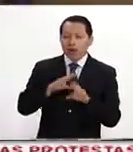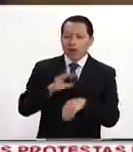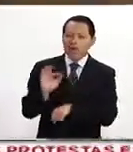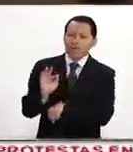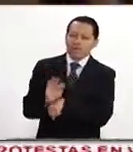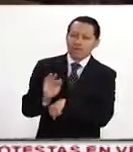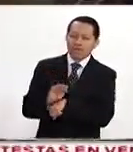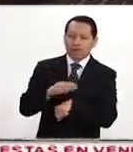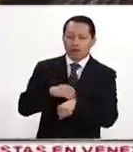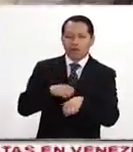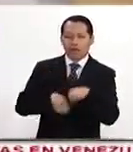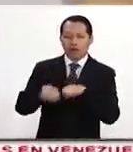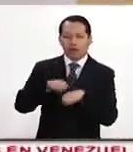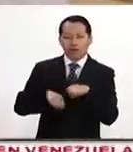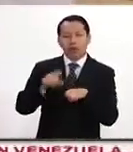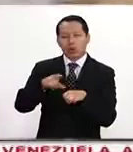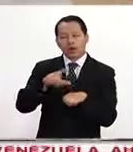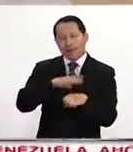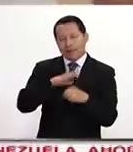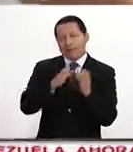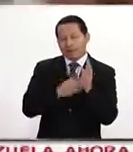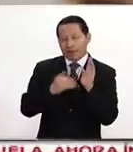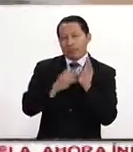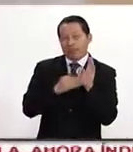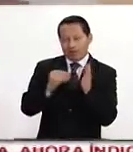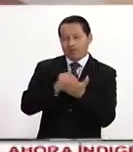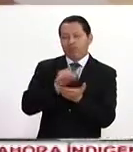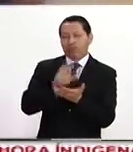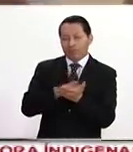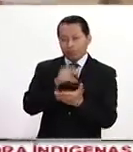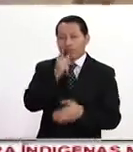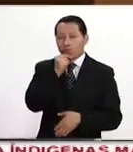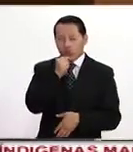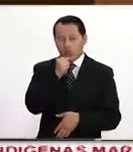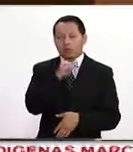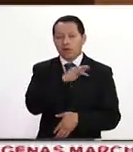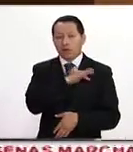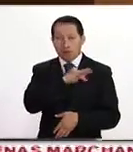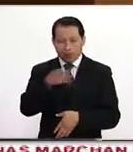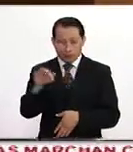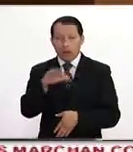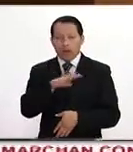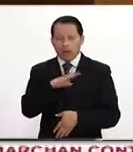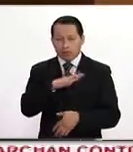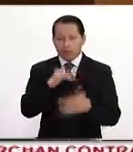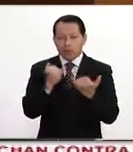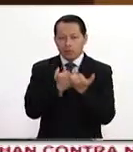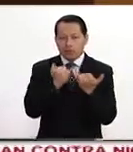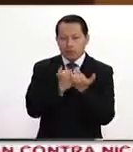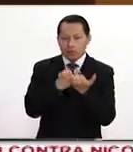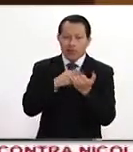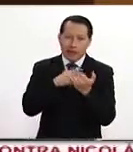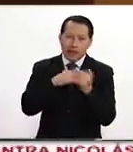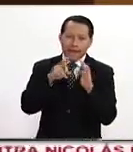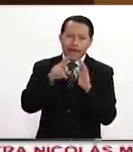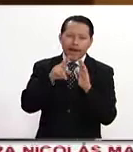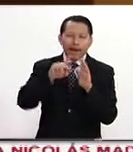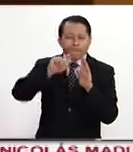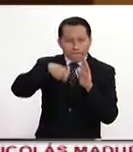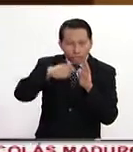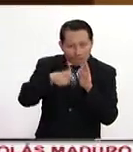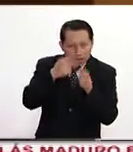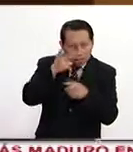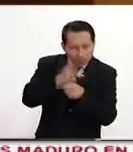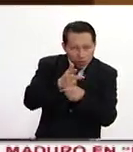la empresa. Todo eso está documentado por la policía, ha sido filmado en vídeo y grabado en audio por la